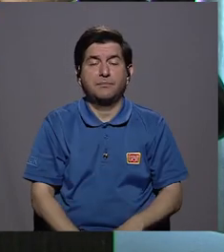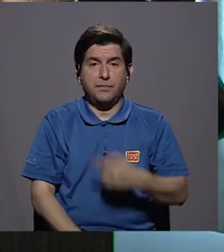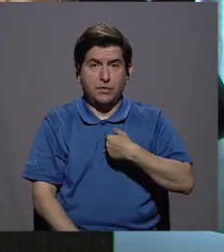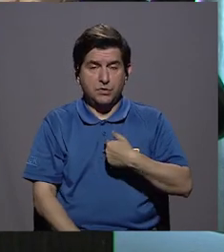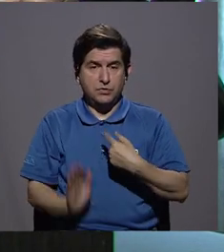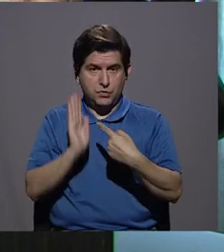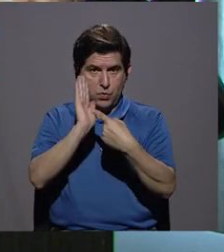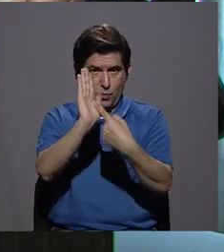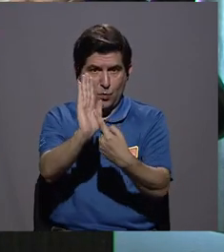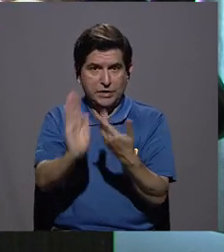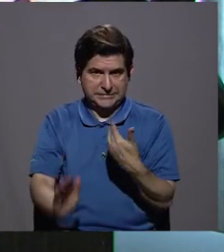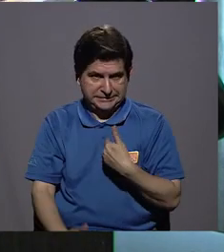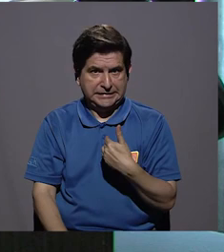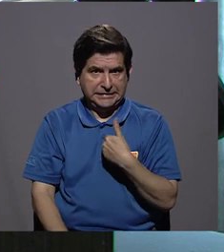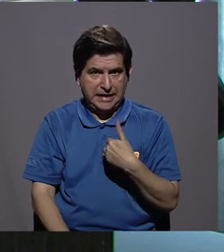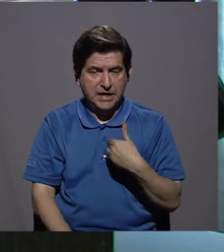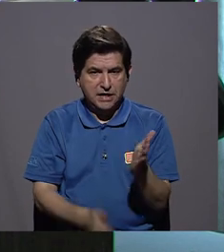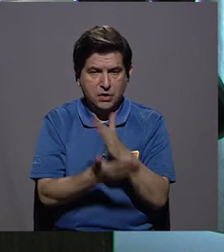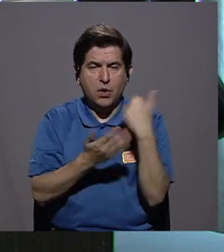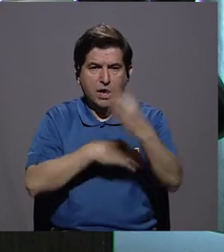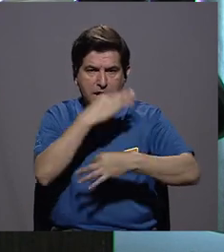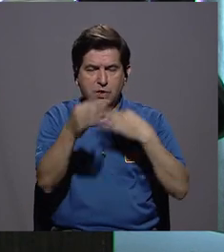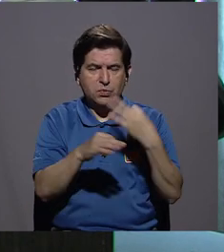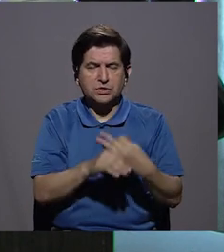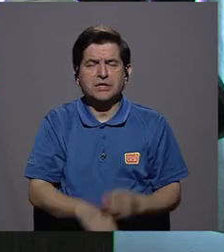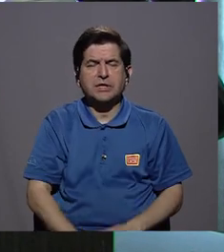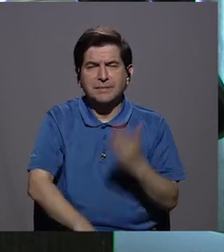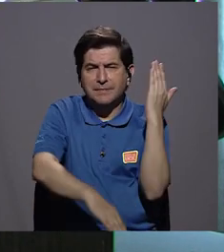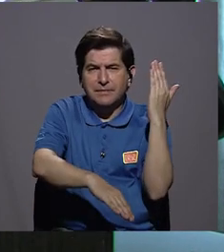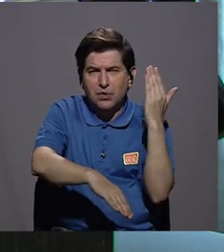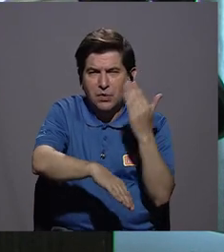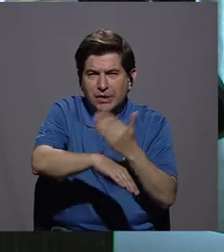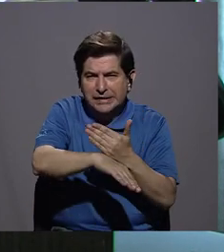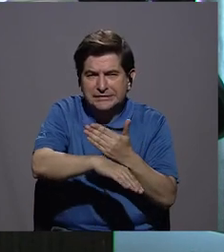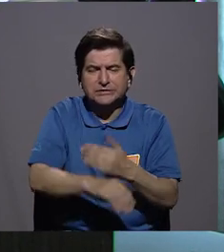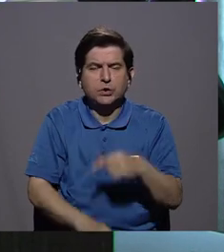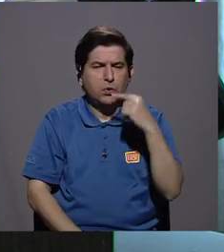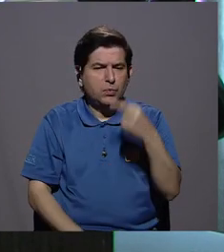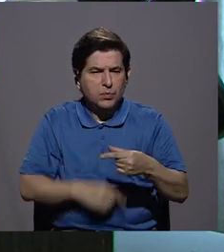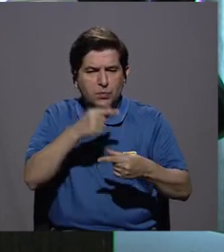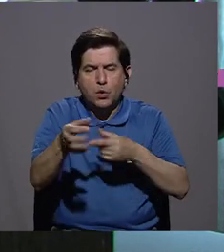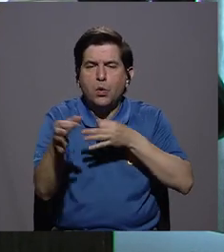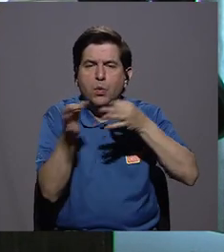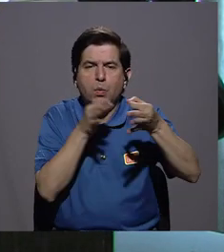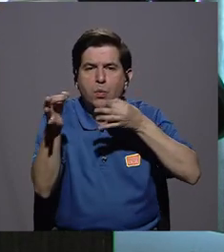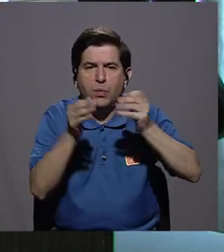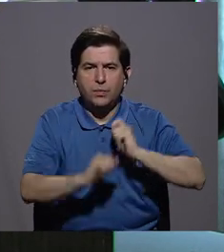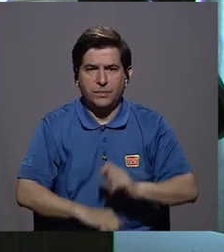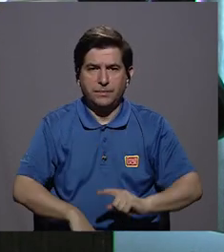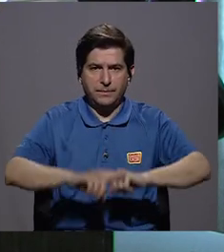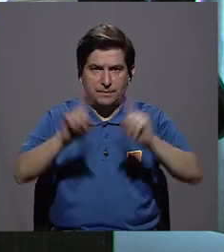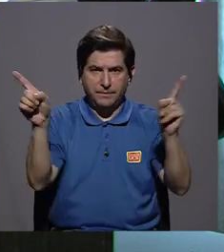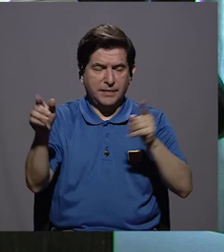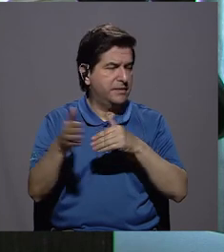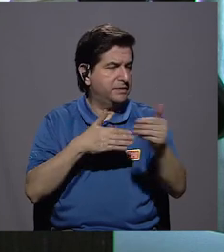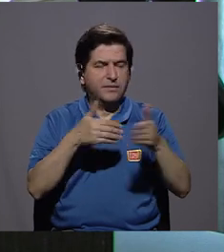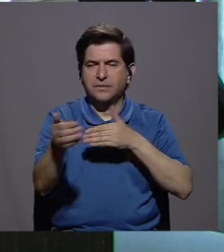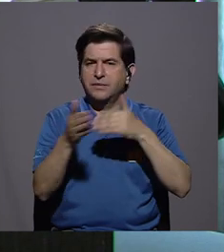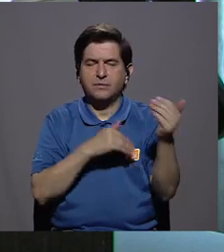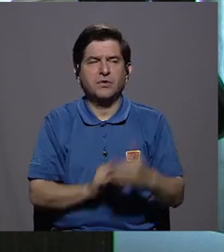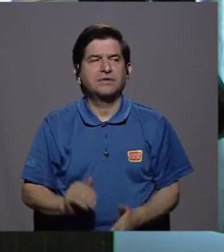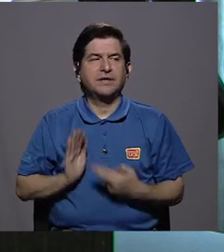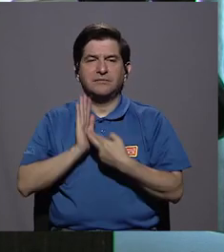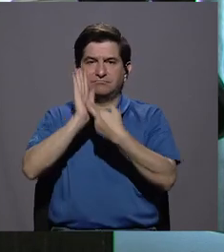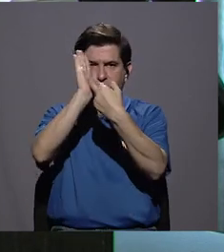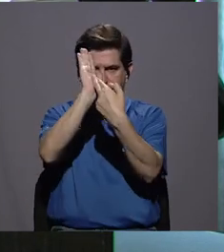aquí yo traje unas muestras de algunos tipos de lesiones que podemos ir conversando poco a poco, pero a pesar de que es una